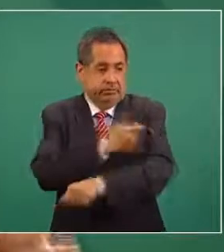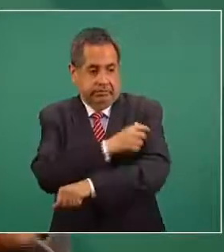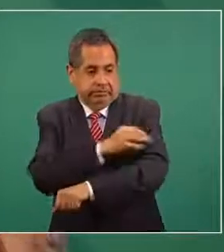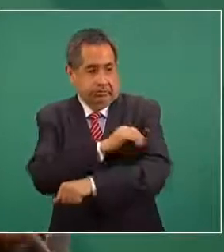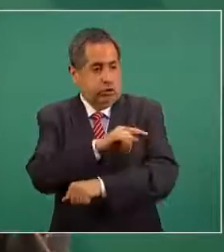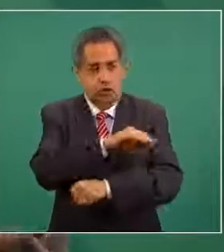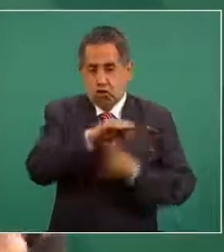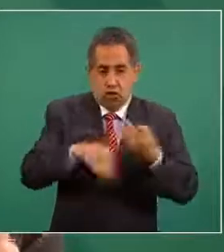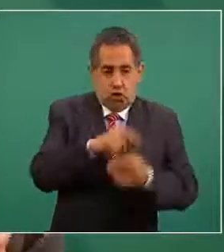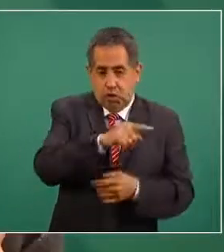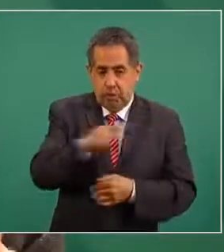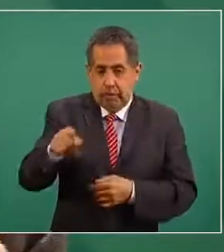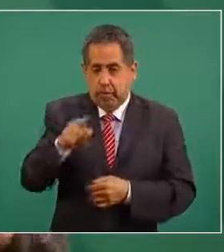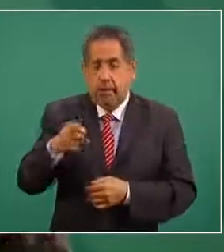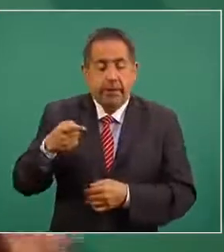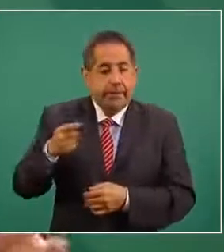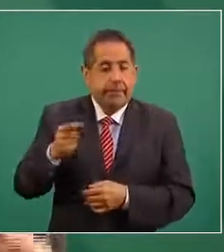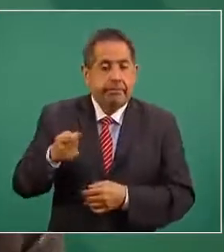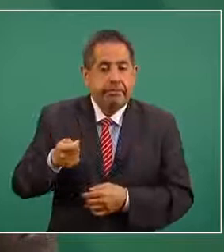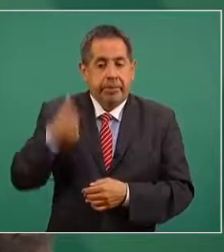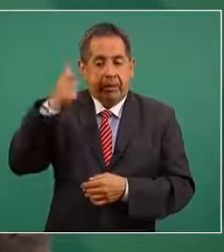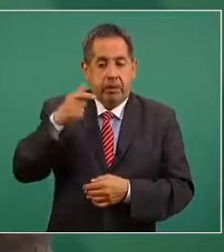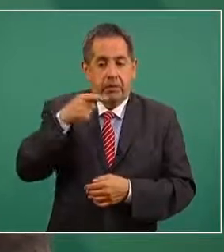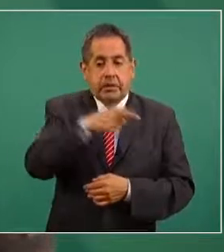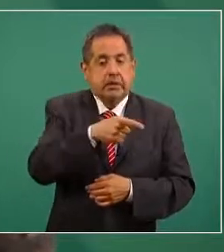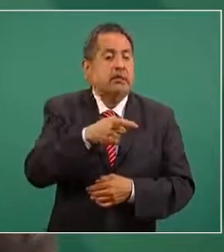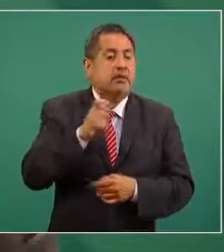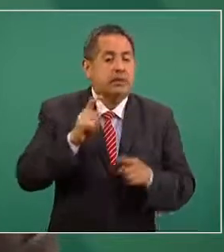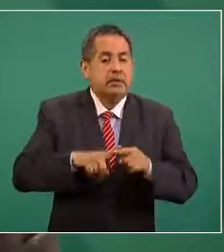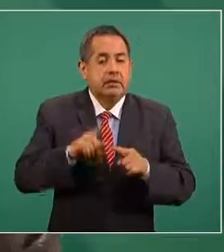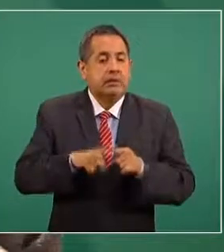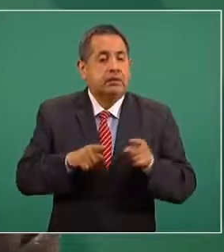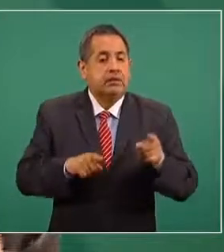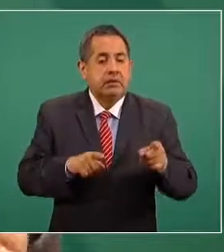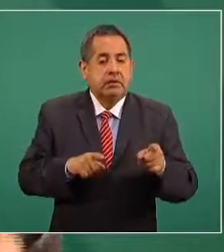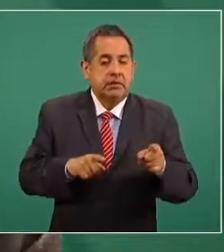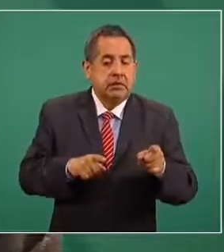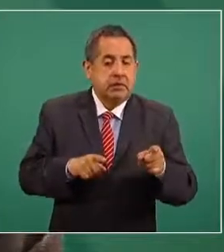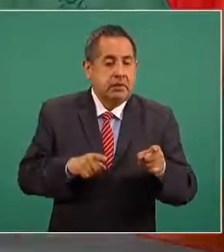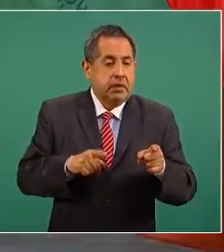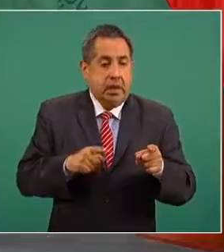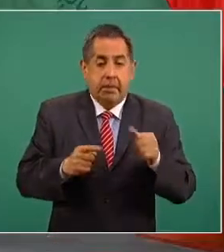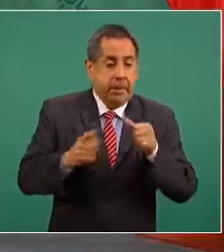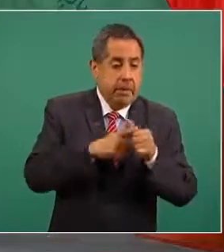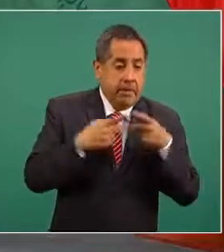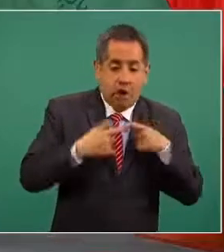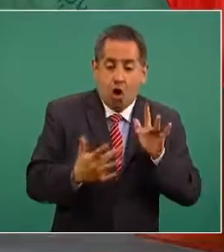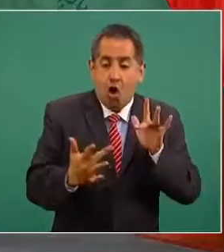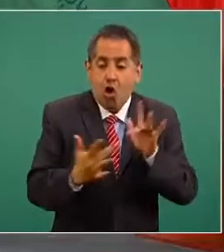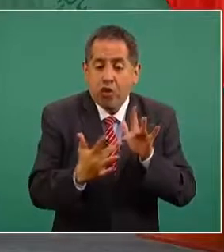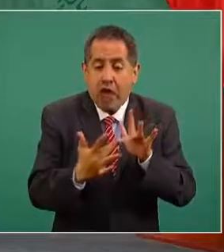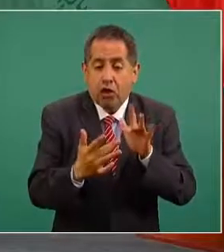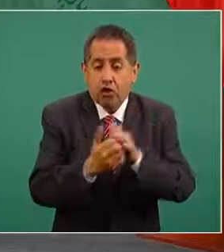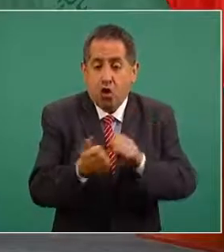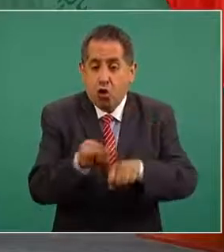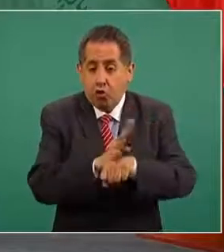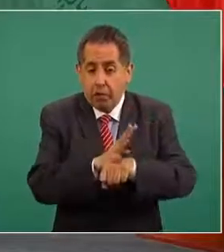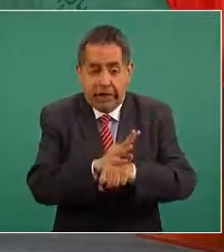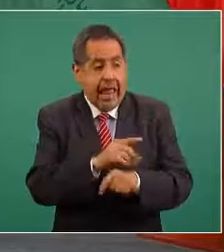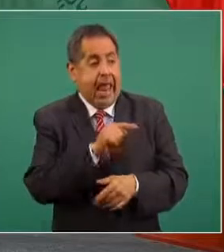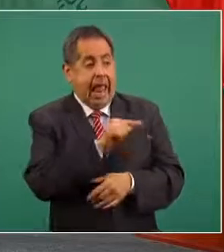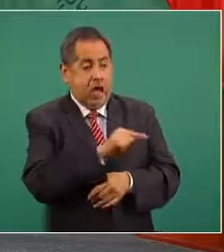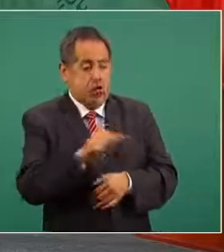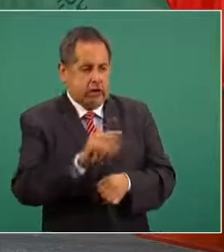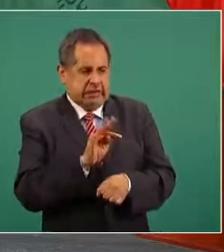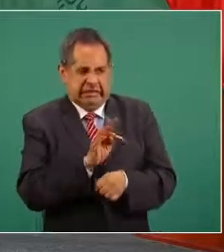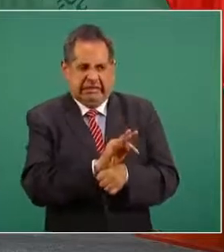pero esta priorización a lo que técnicamente se considera el personal de primera línea lo que nos permite es no solamente